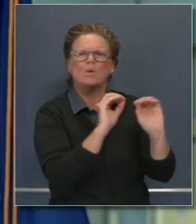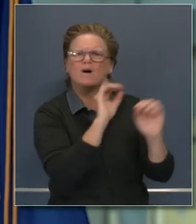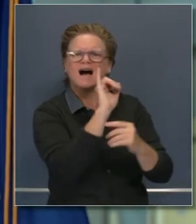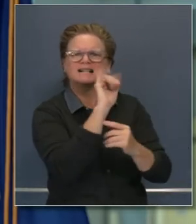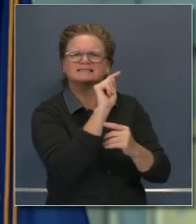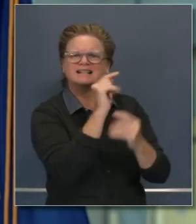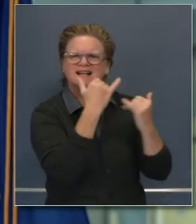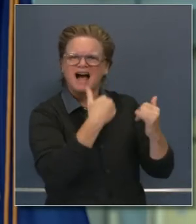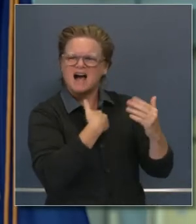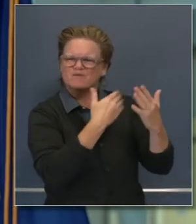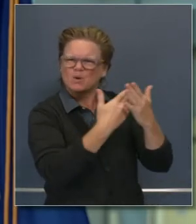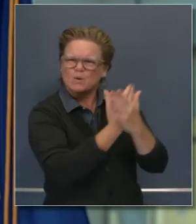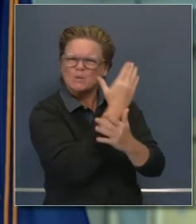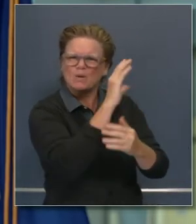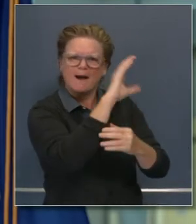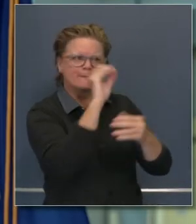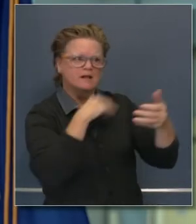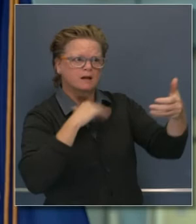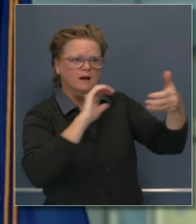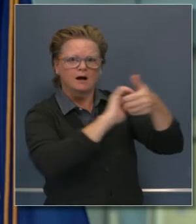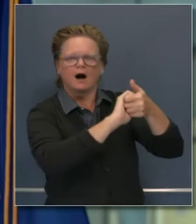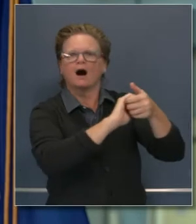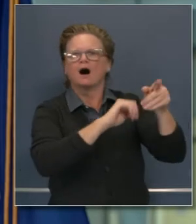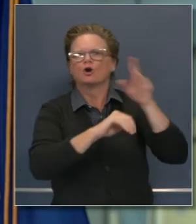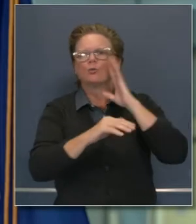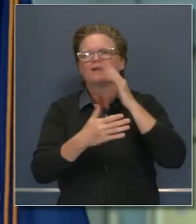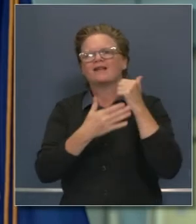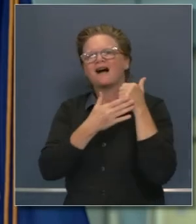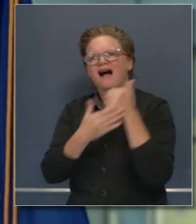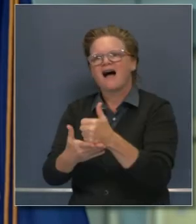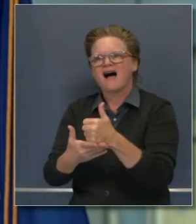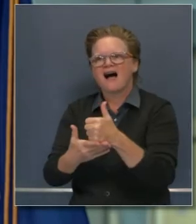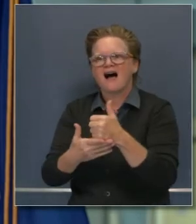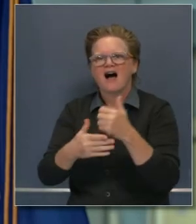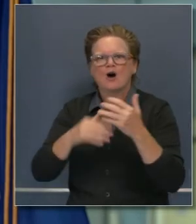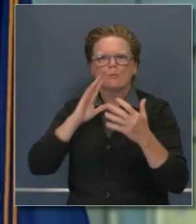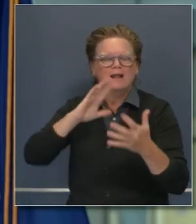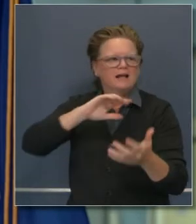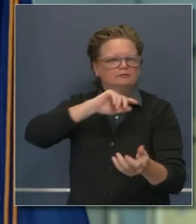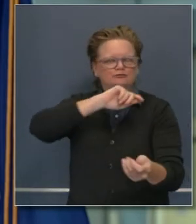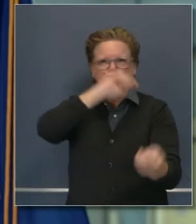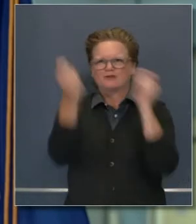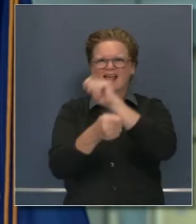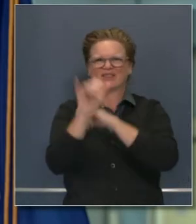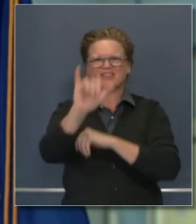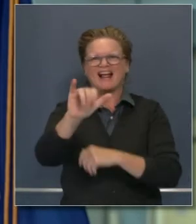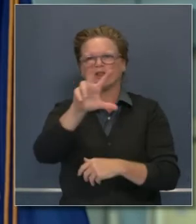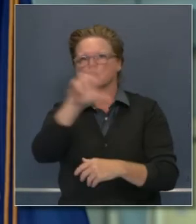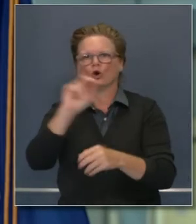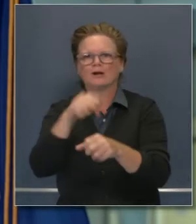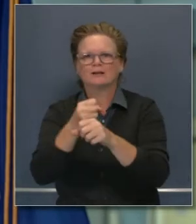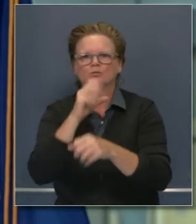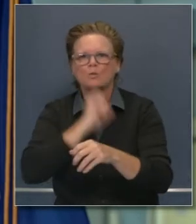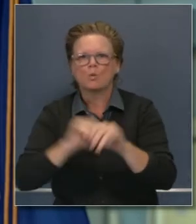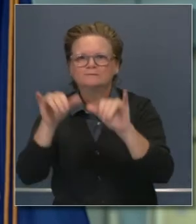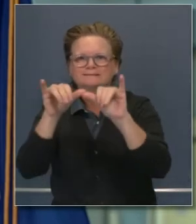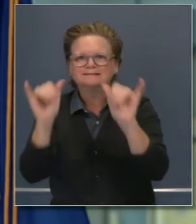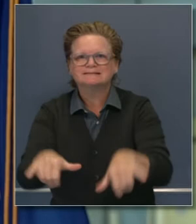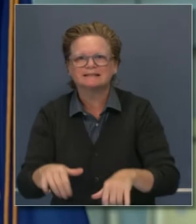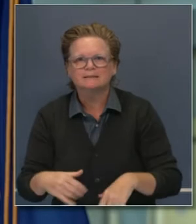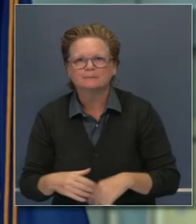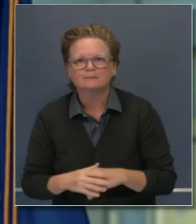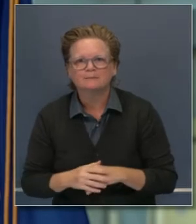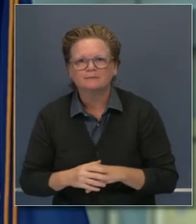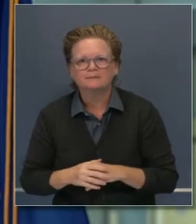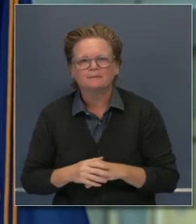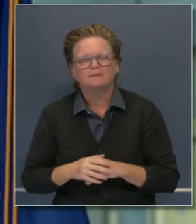expertos del sector particular y privado que han traído muchas introspecciones. También iniciamos